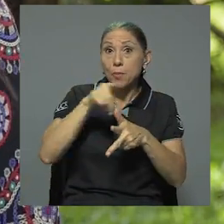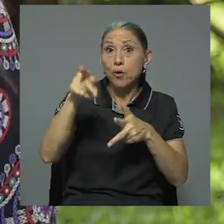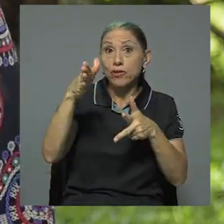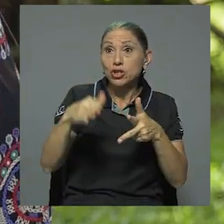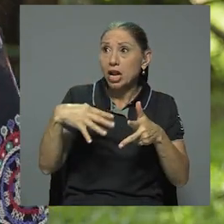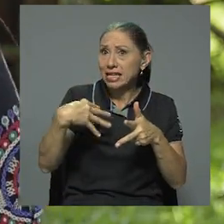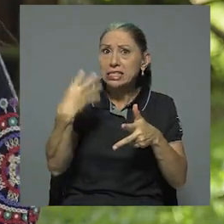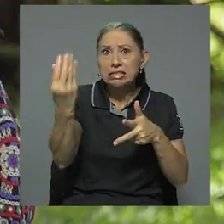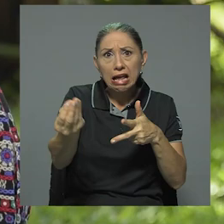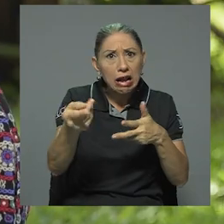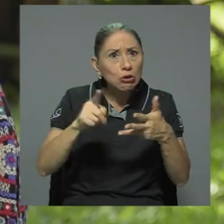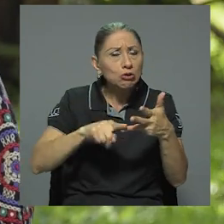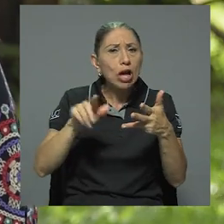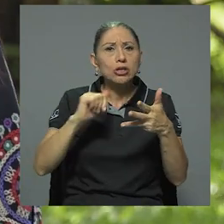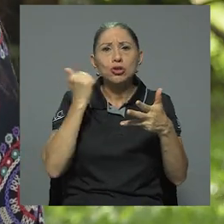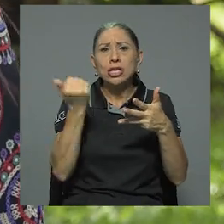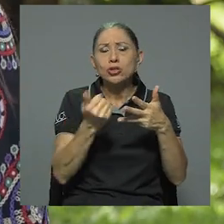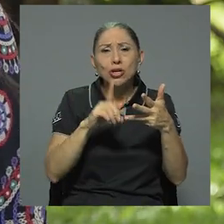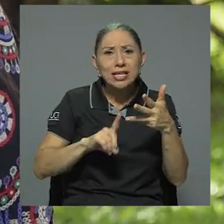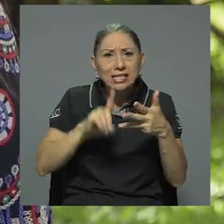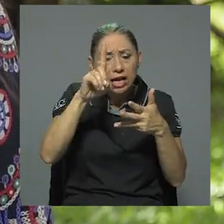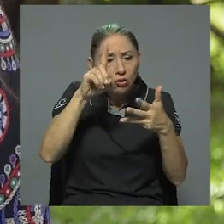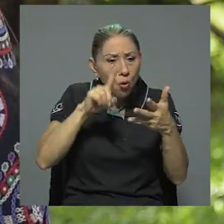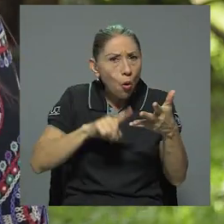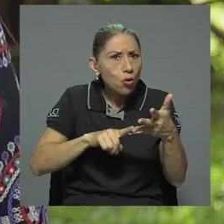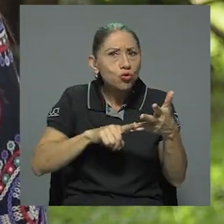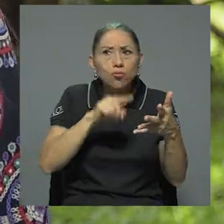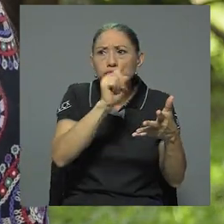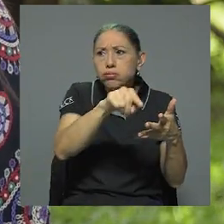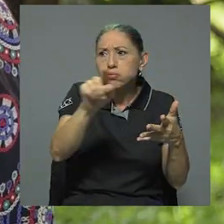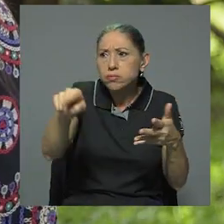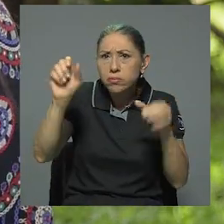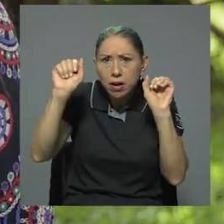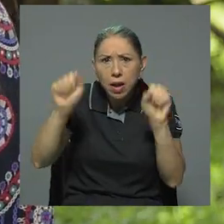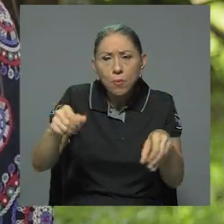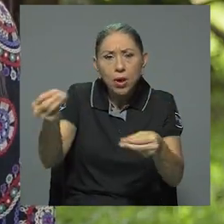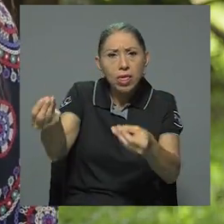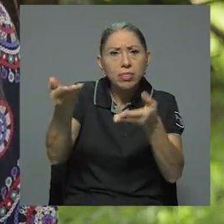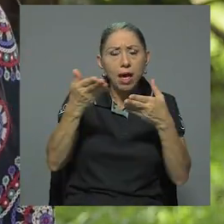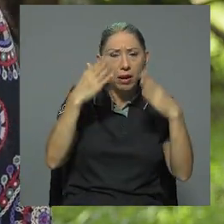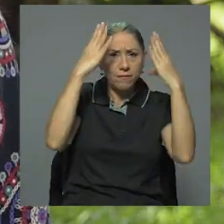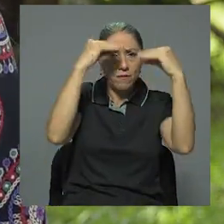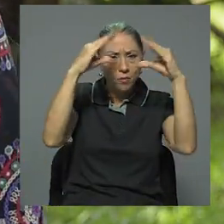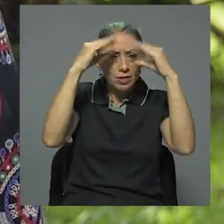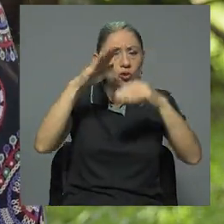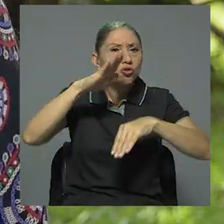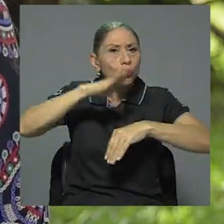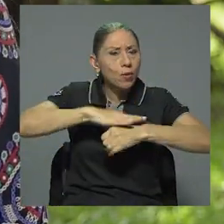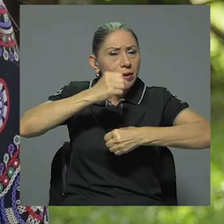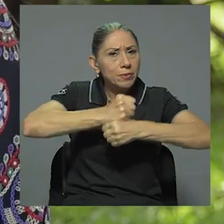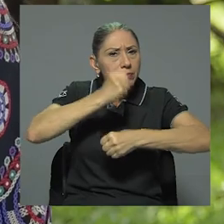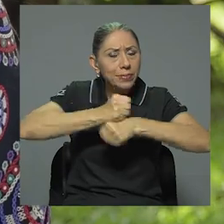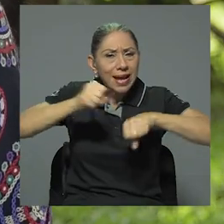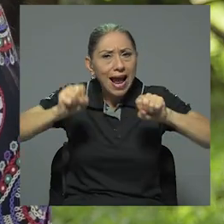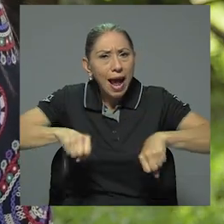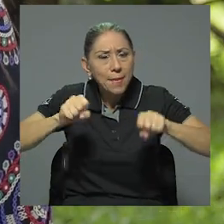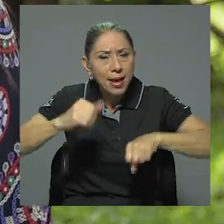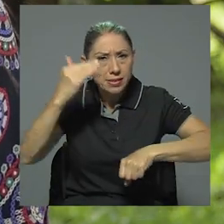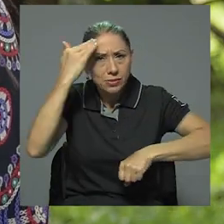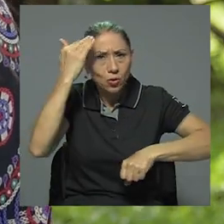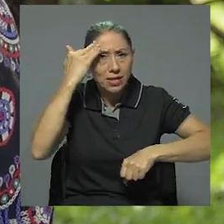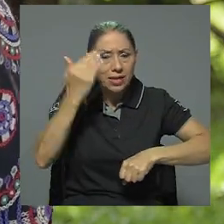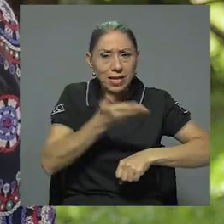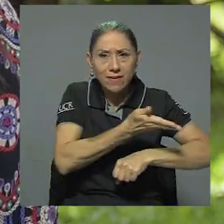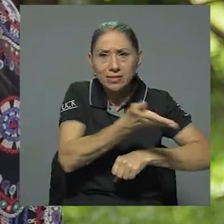externos, asociaciones de desarrollo, instancias que puedan aportar información acerca de los desempeños y las capacidades cognitivas de la